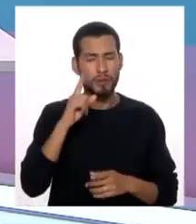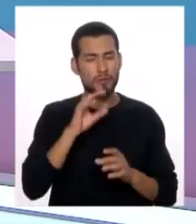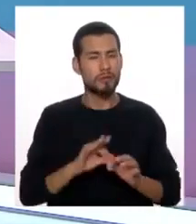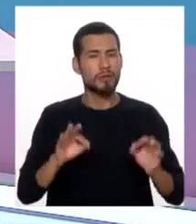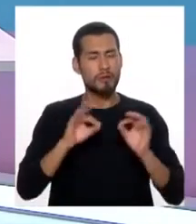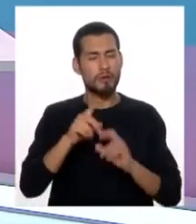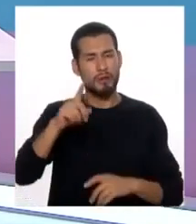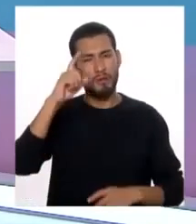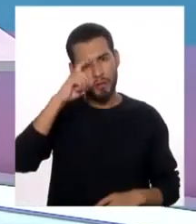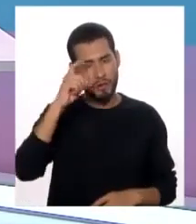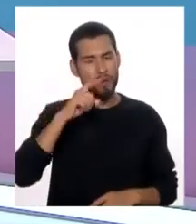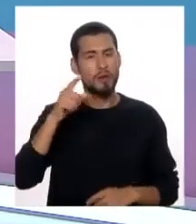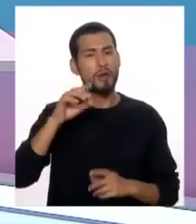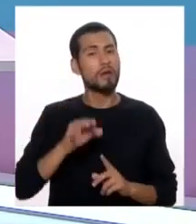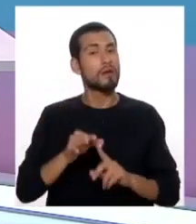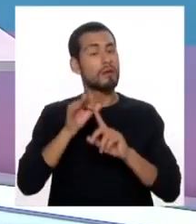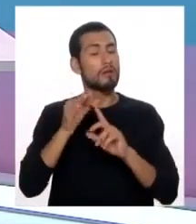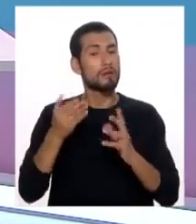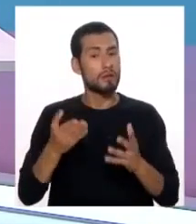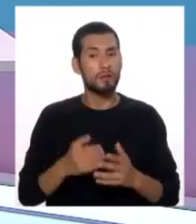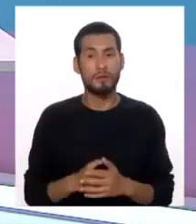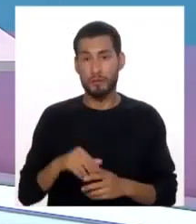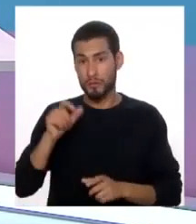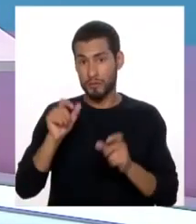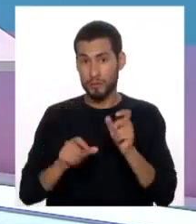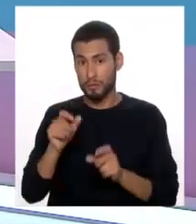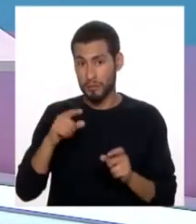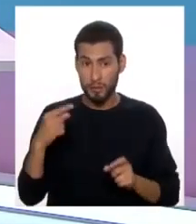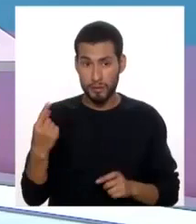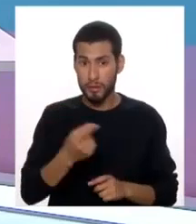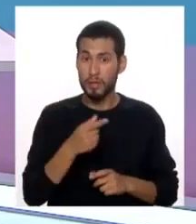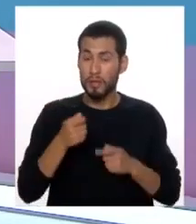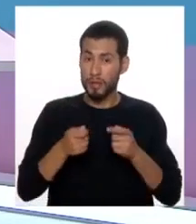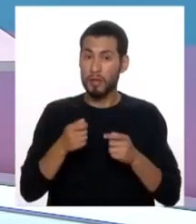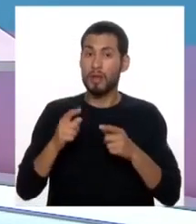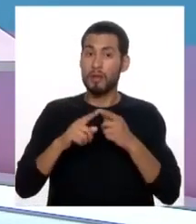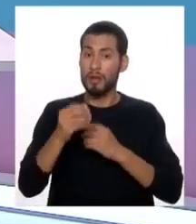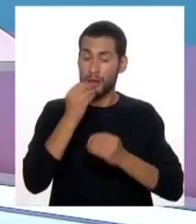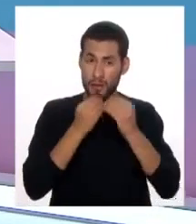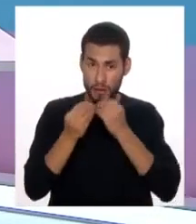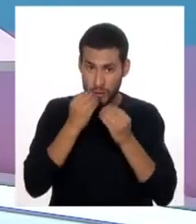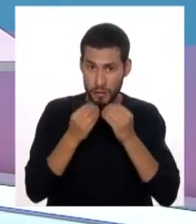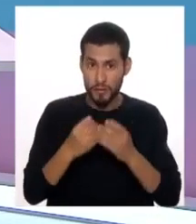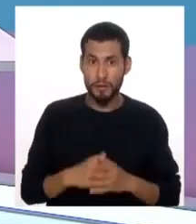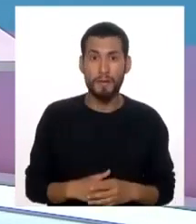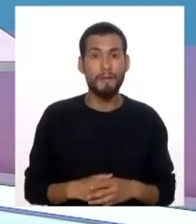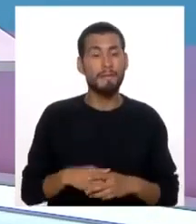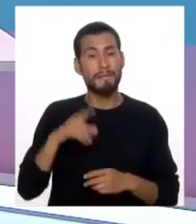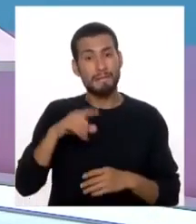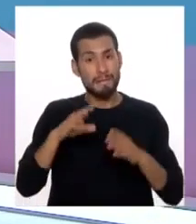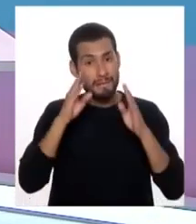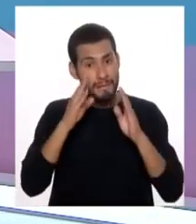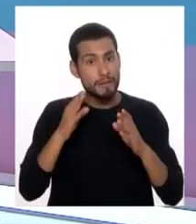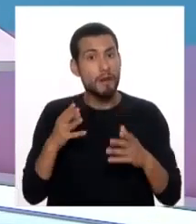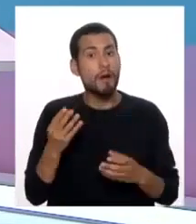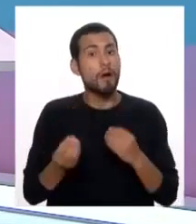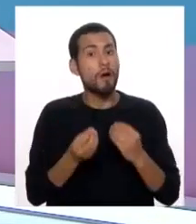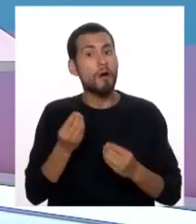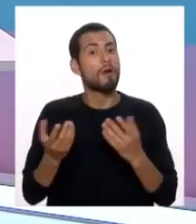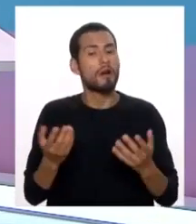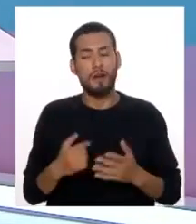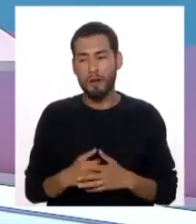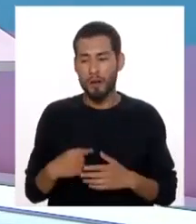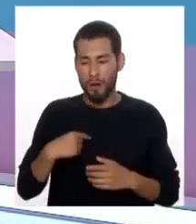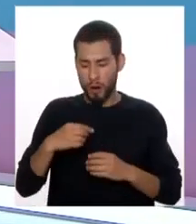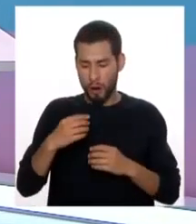mucha prudencia y especialmente aquellos que tenemos el manejo de los alimentos, estar atentos a cómo es nuestro